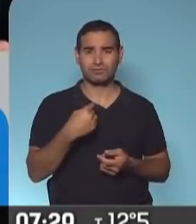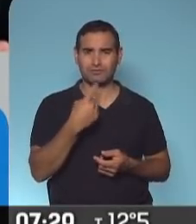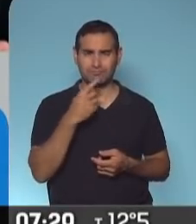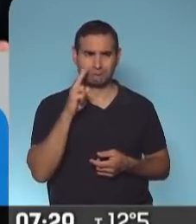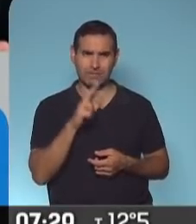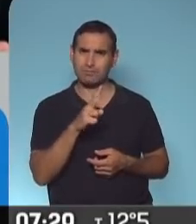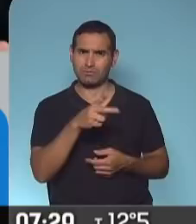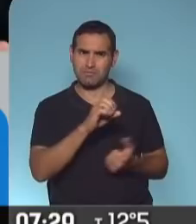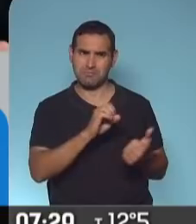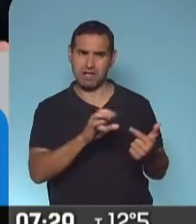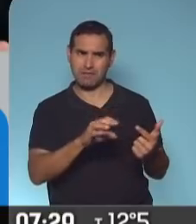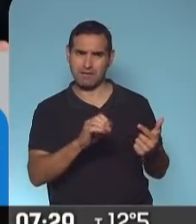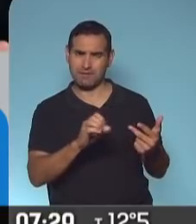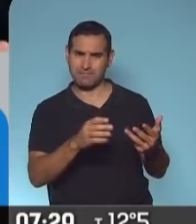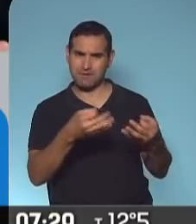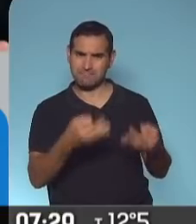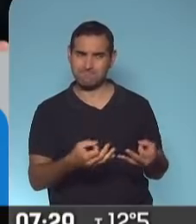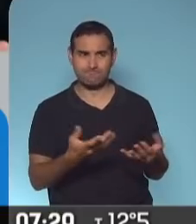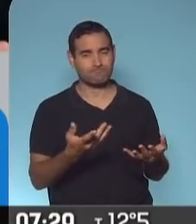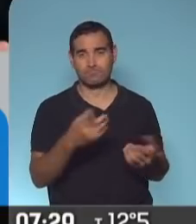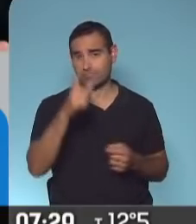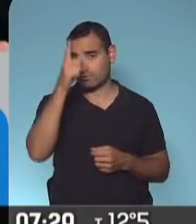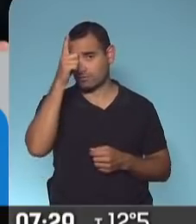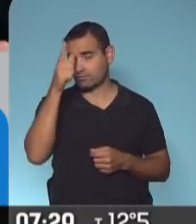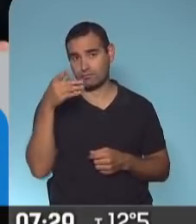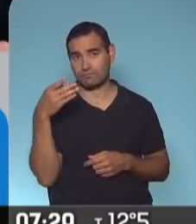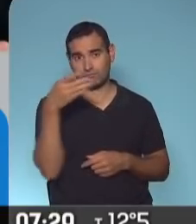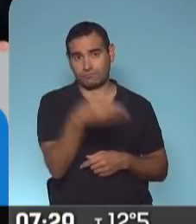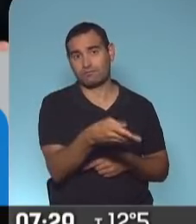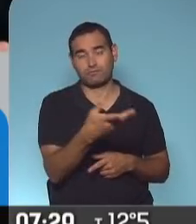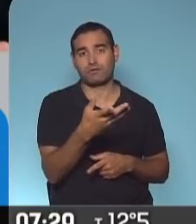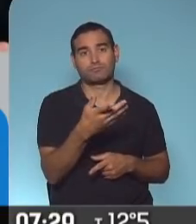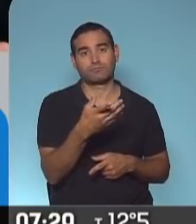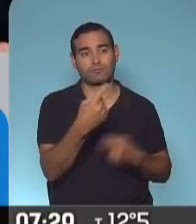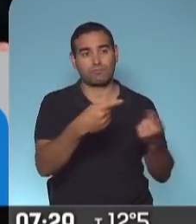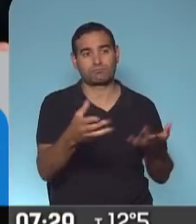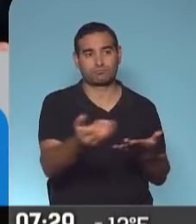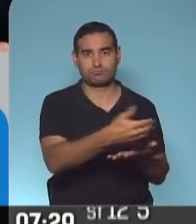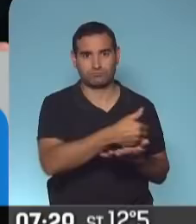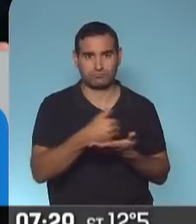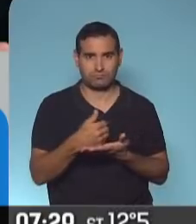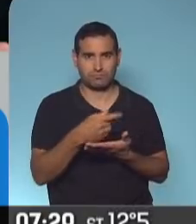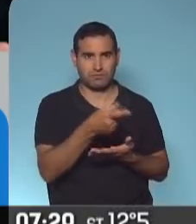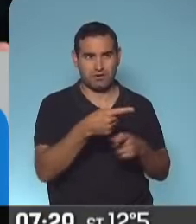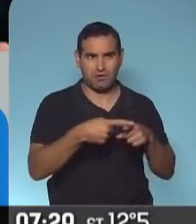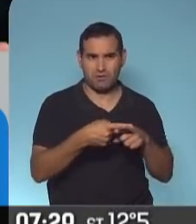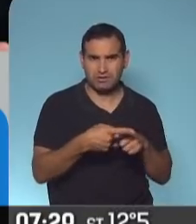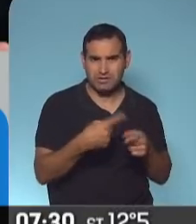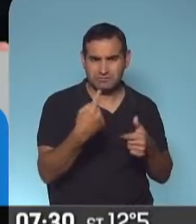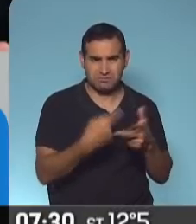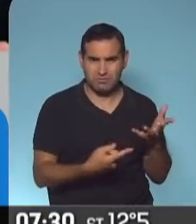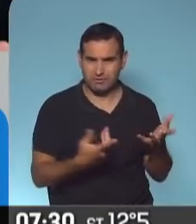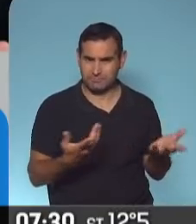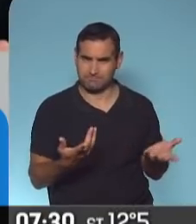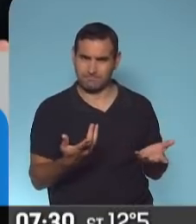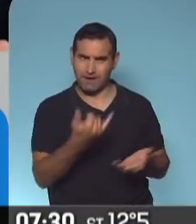inconductas y los cuales, puesto de seguridad que corresponde desde la policía de la provincia, con elementos, cursos constantes en su poder.